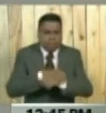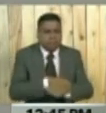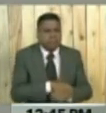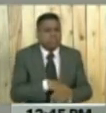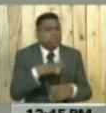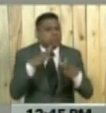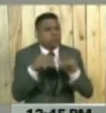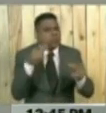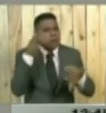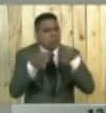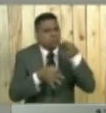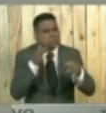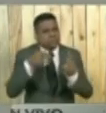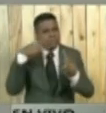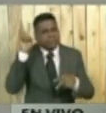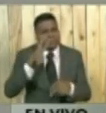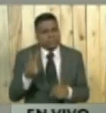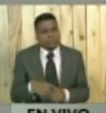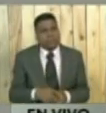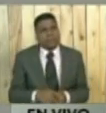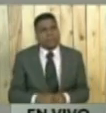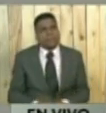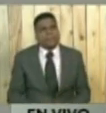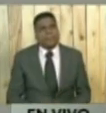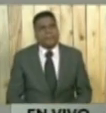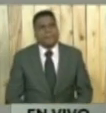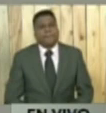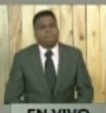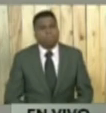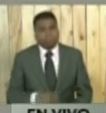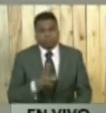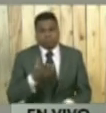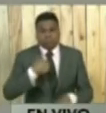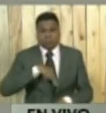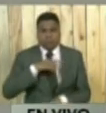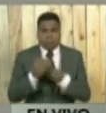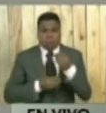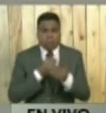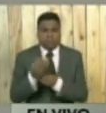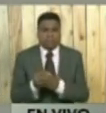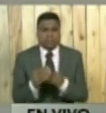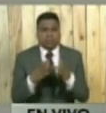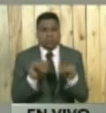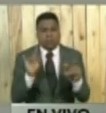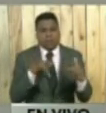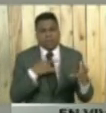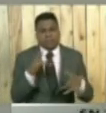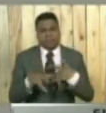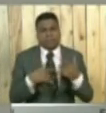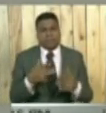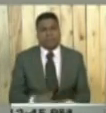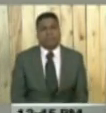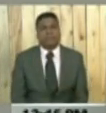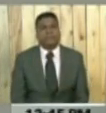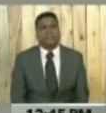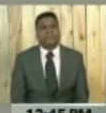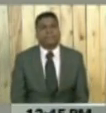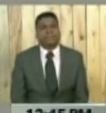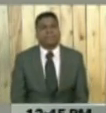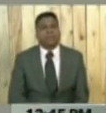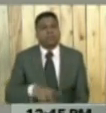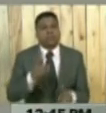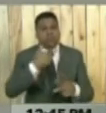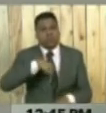justicia venezolana. Por eso que vamos a continuar con todas estas actividades que sean necesarias para garantizar la paz. Nuestra